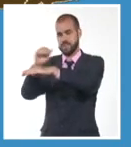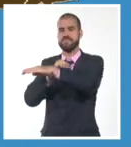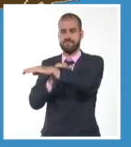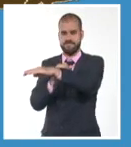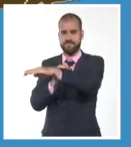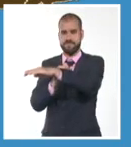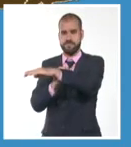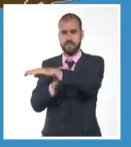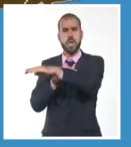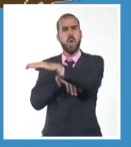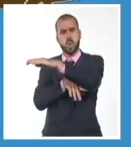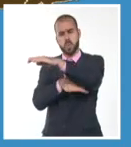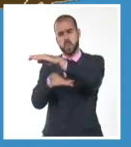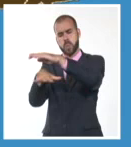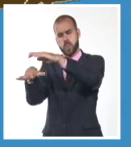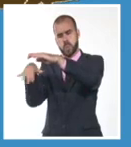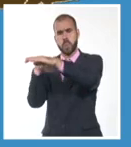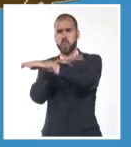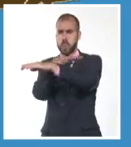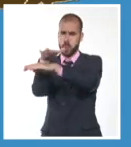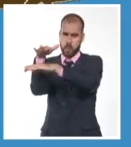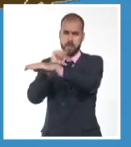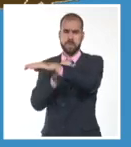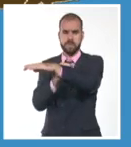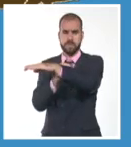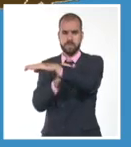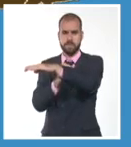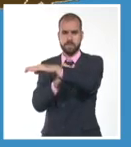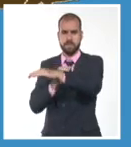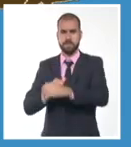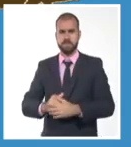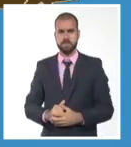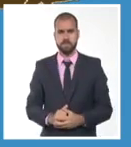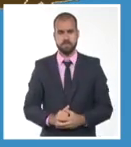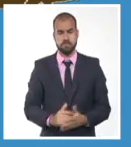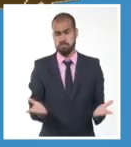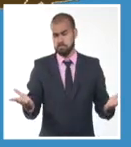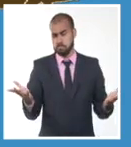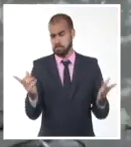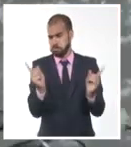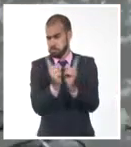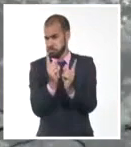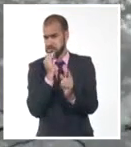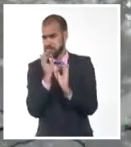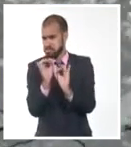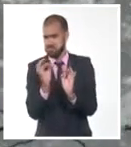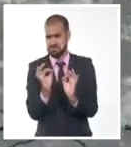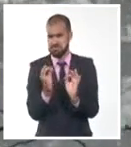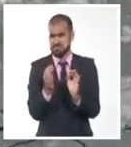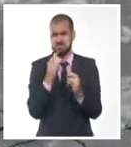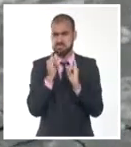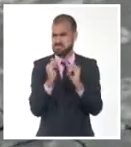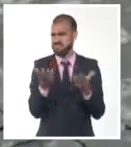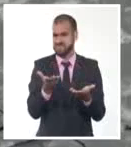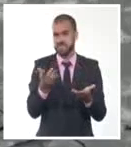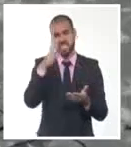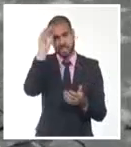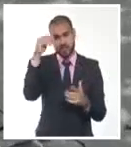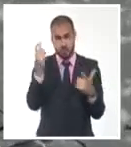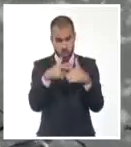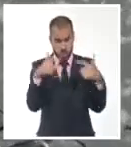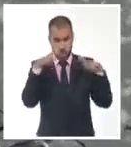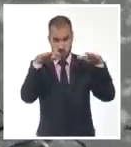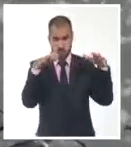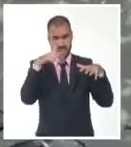En el resto de los litorales habrá oleaje hasta el anochecer. En resumen, mis amigos, vamos a tener la mayor probabilidad de lluvia en